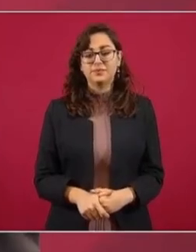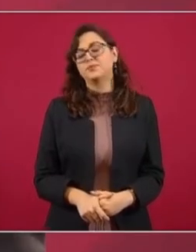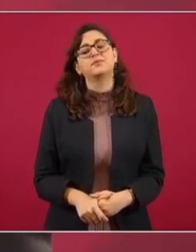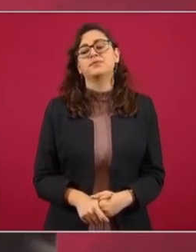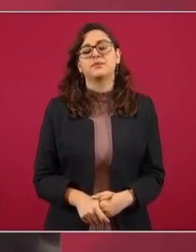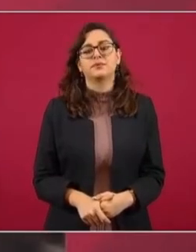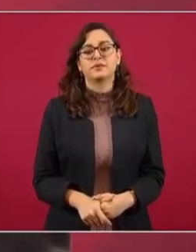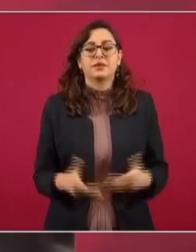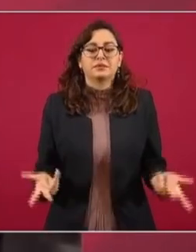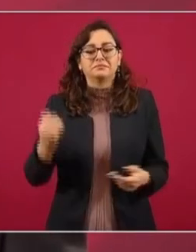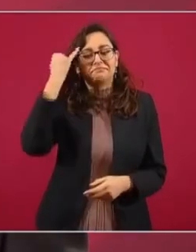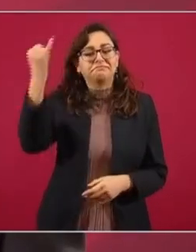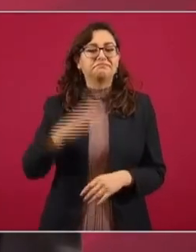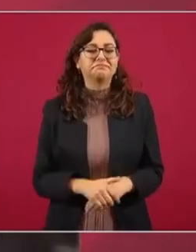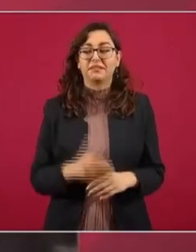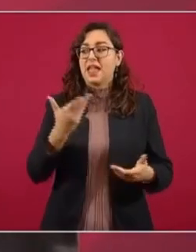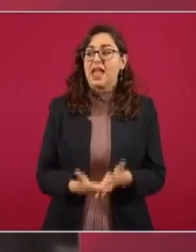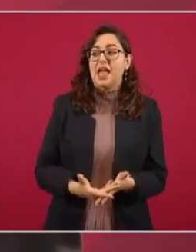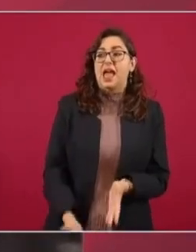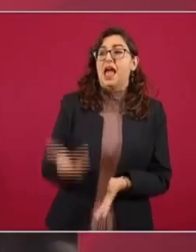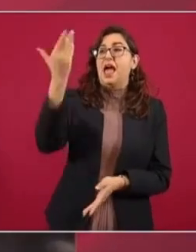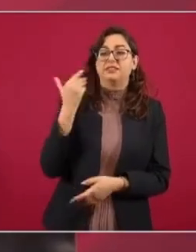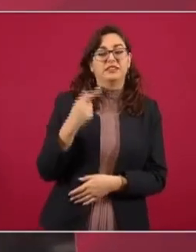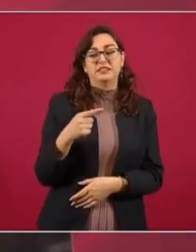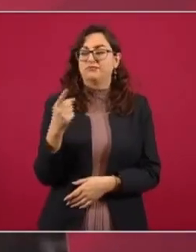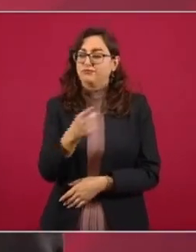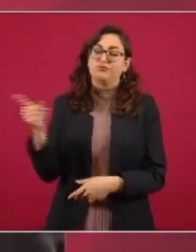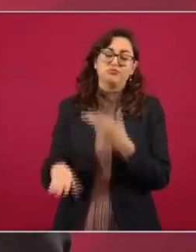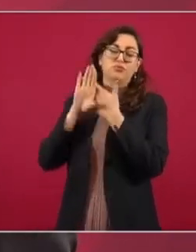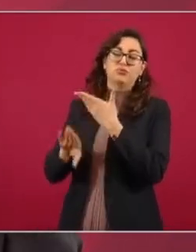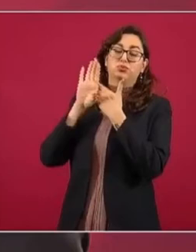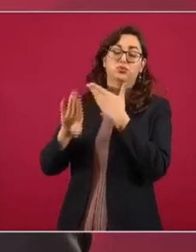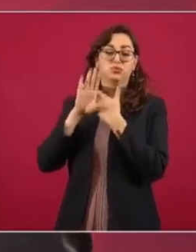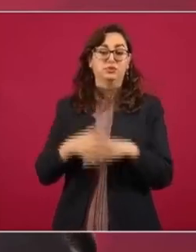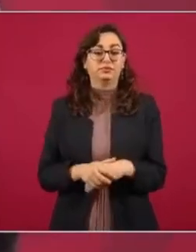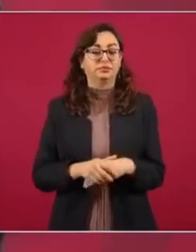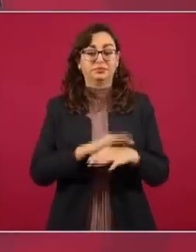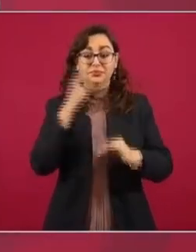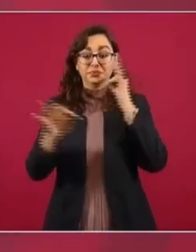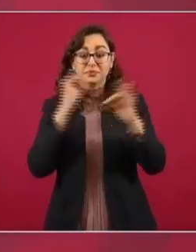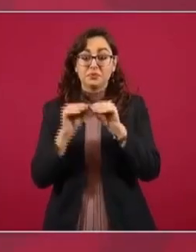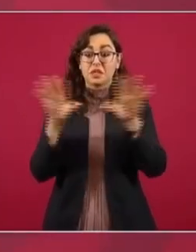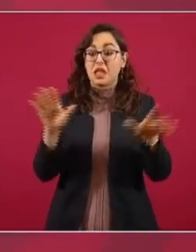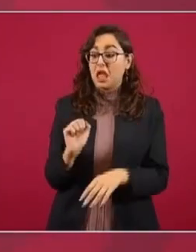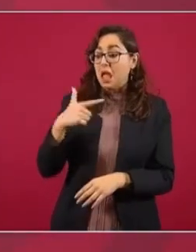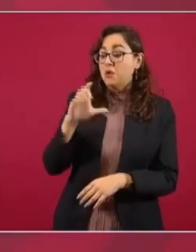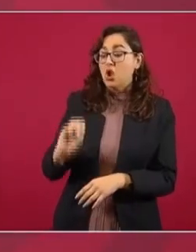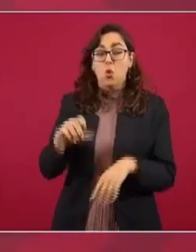Imagínense cuánto nos atacaron a nosotros. La campaña aquella de que yo era un peligro para México, que es parecido a lo de ahora.